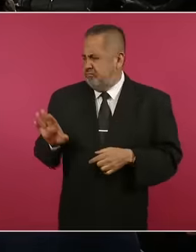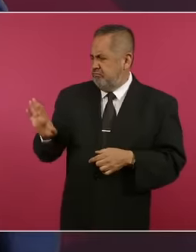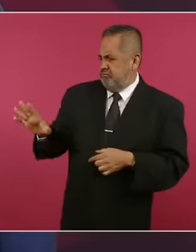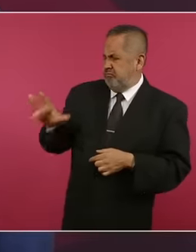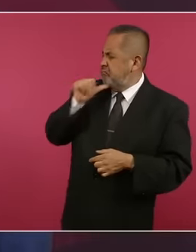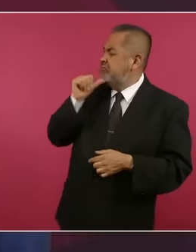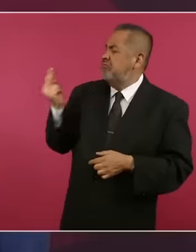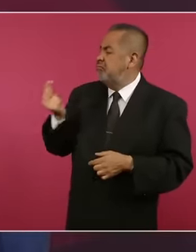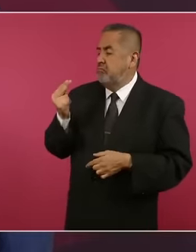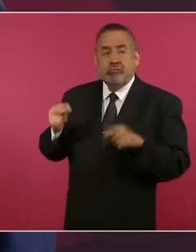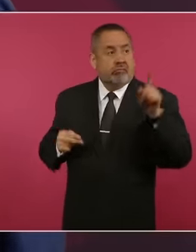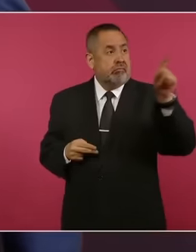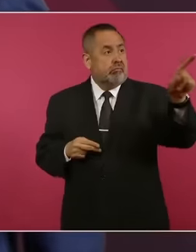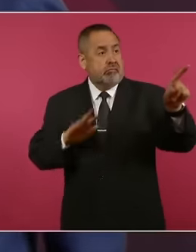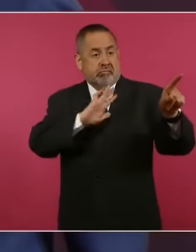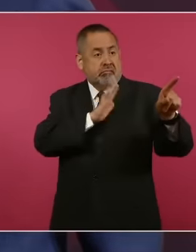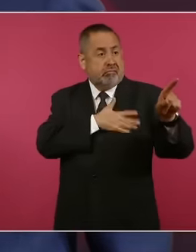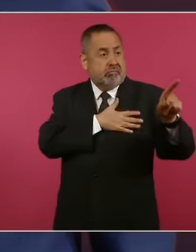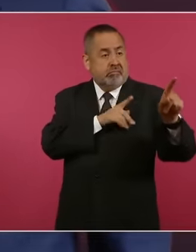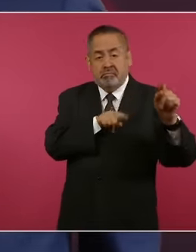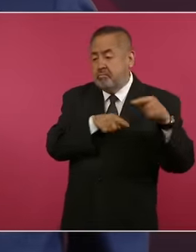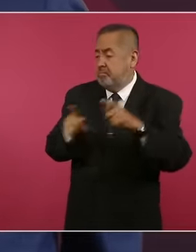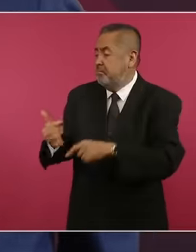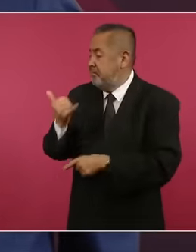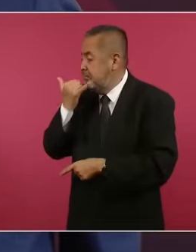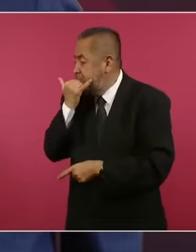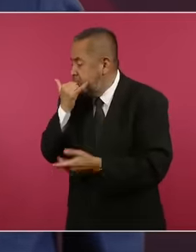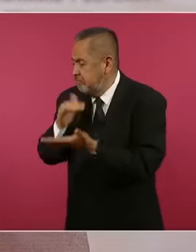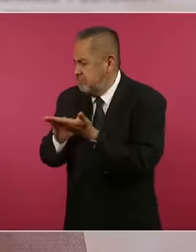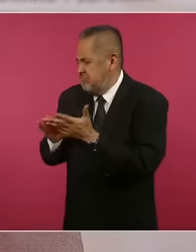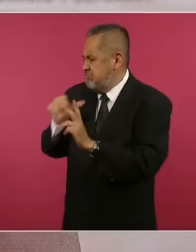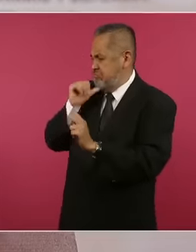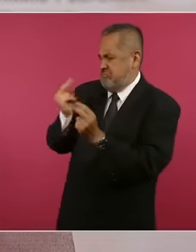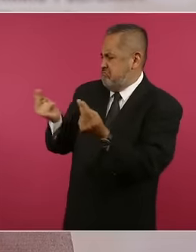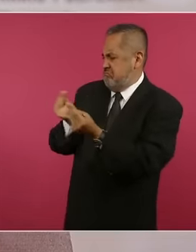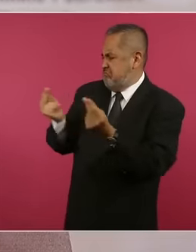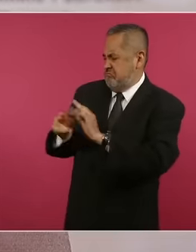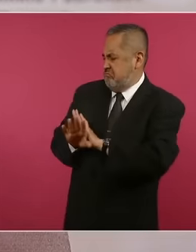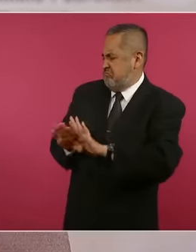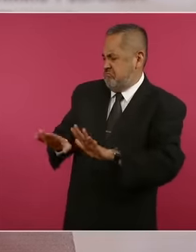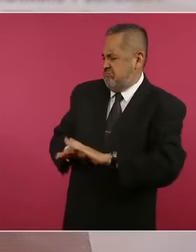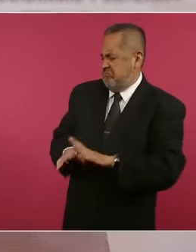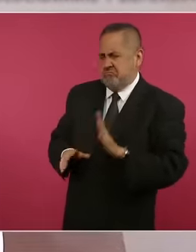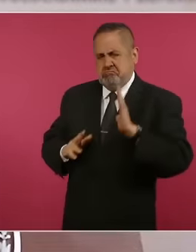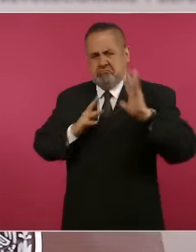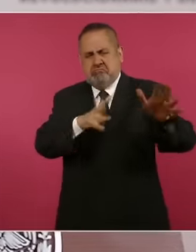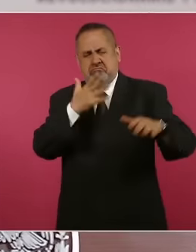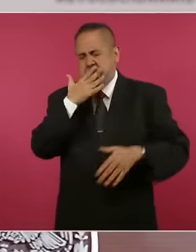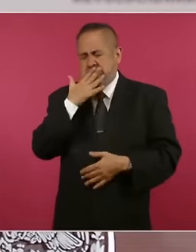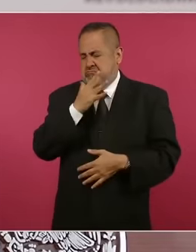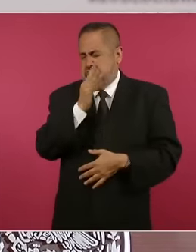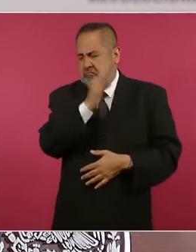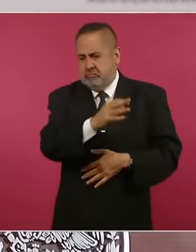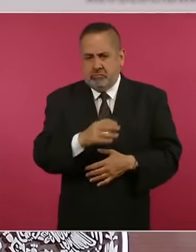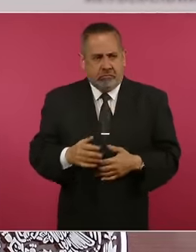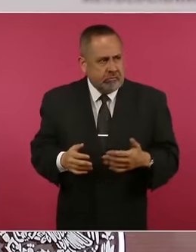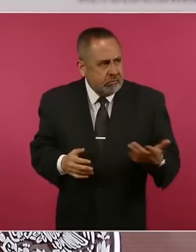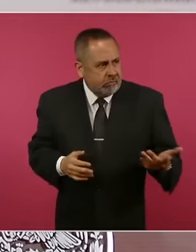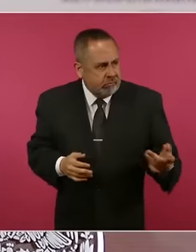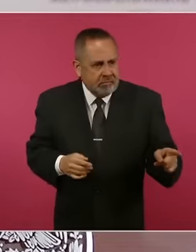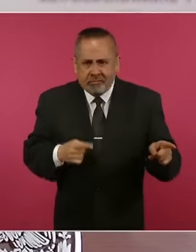disculpa por los abusos cometidos durante